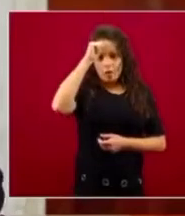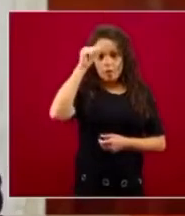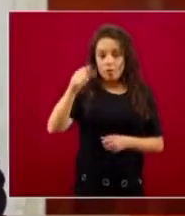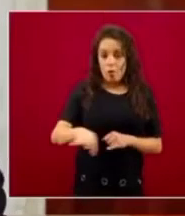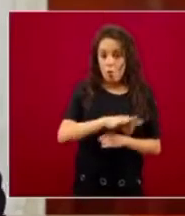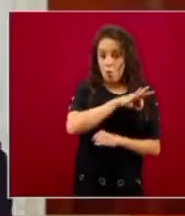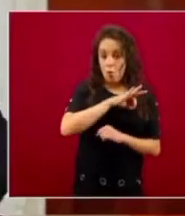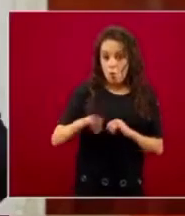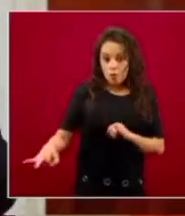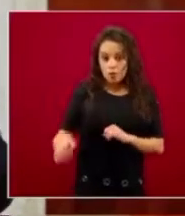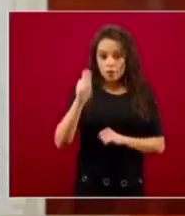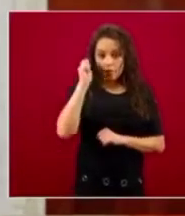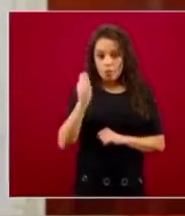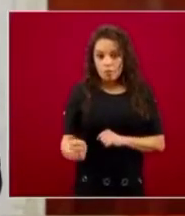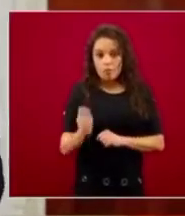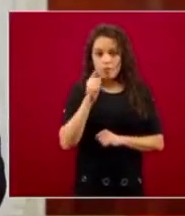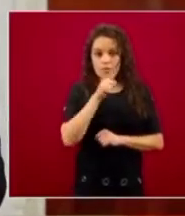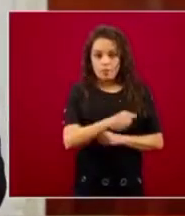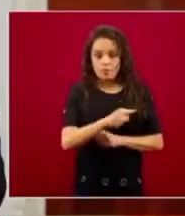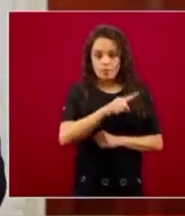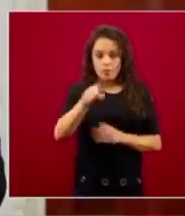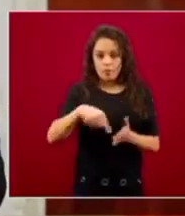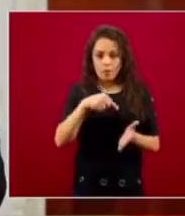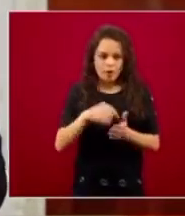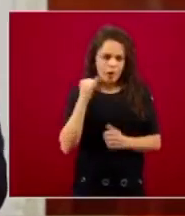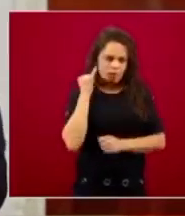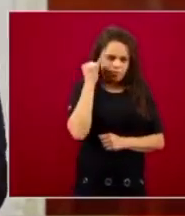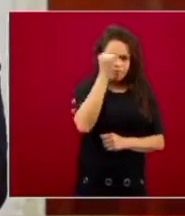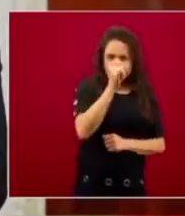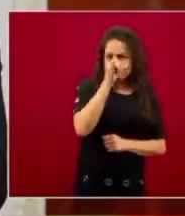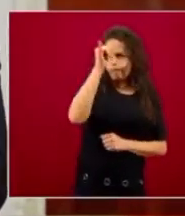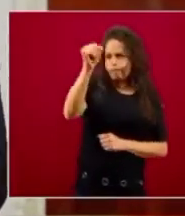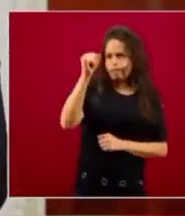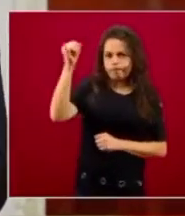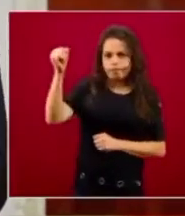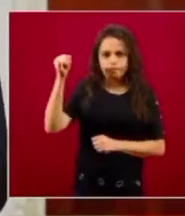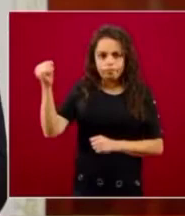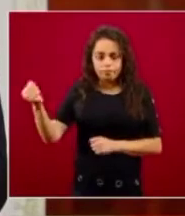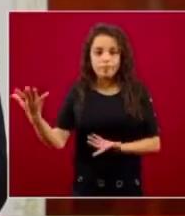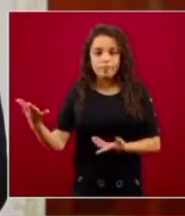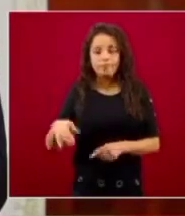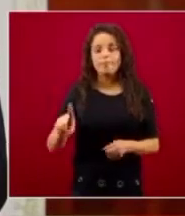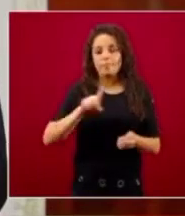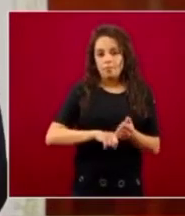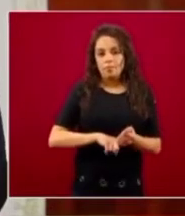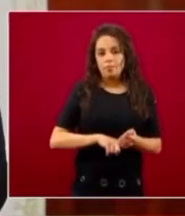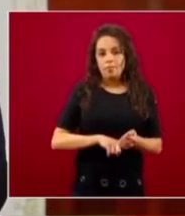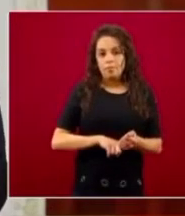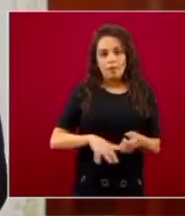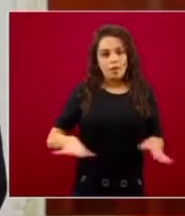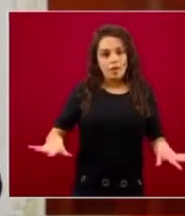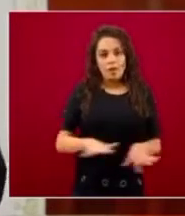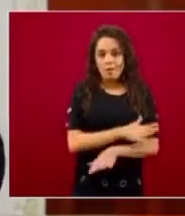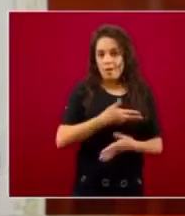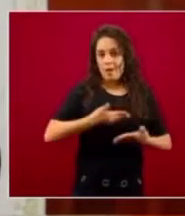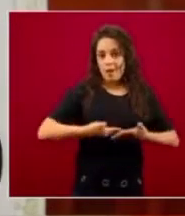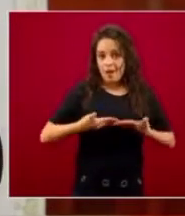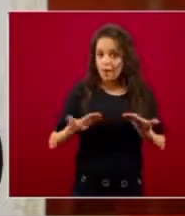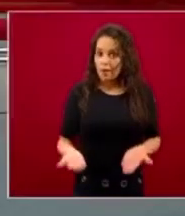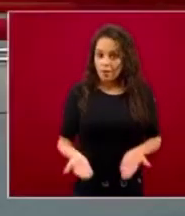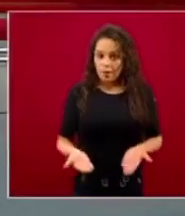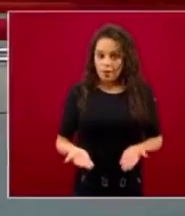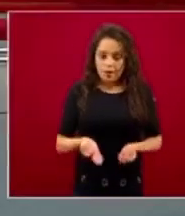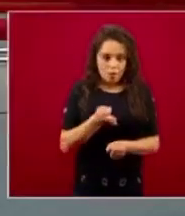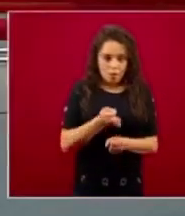Era el hito de las comunidades más alejadas, se cambiara a ahora. Entonces, eso significa